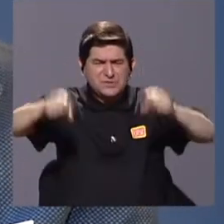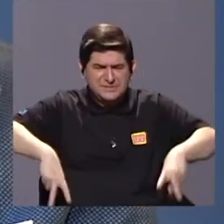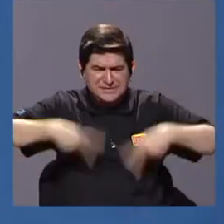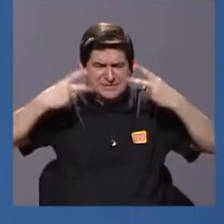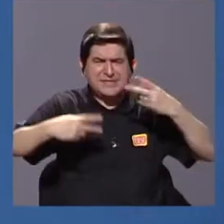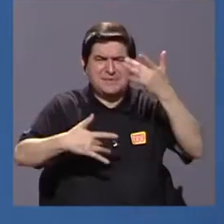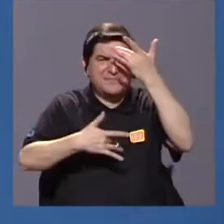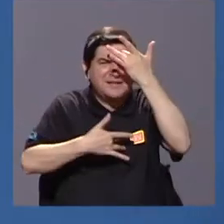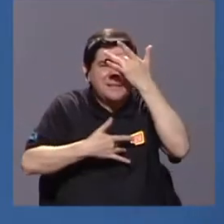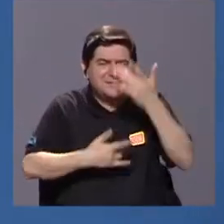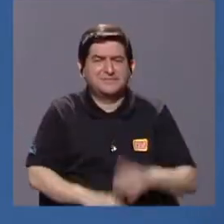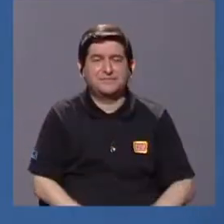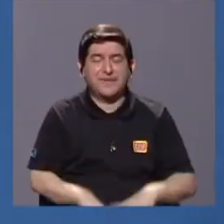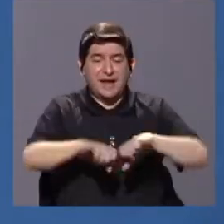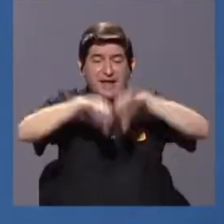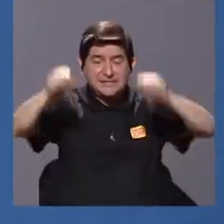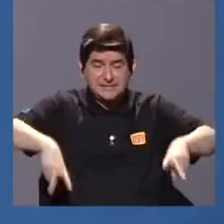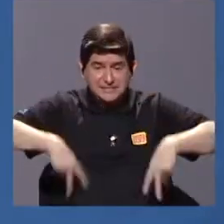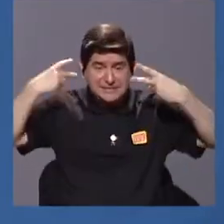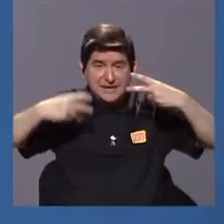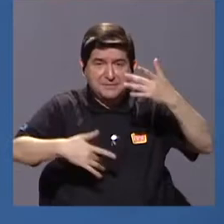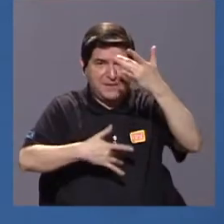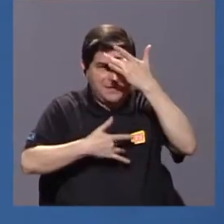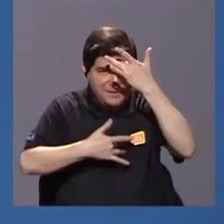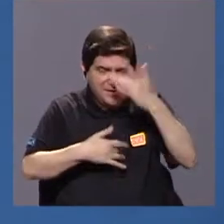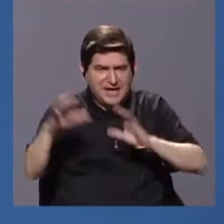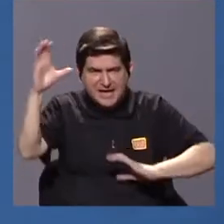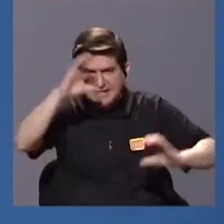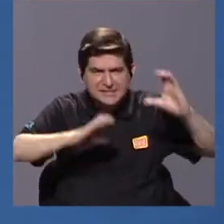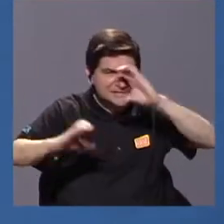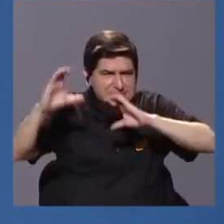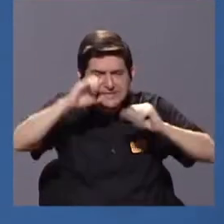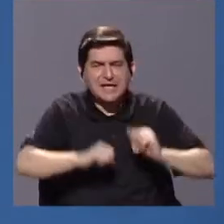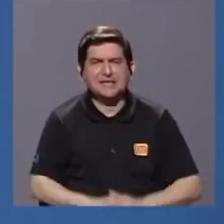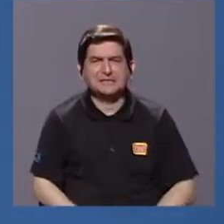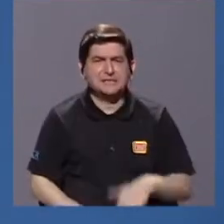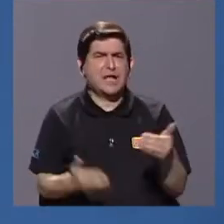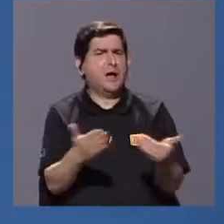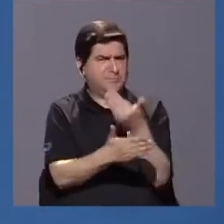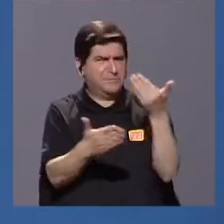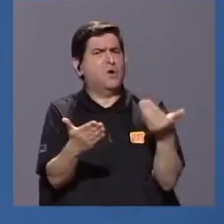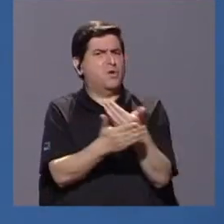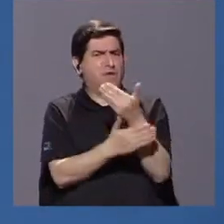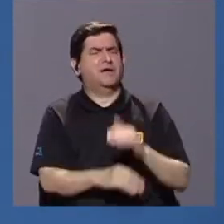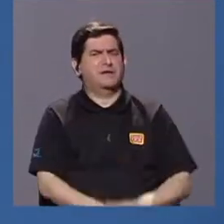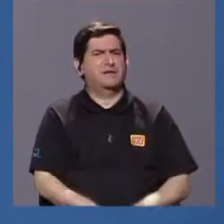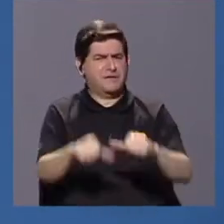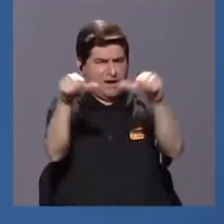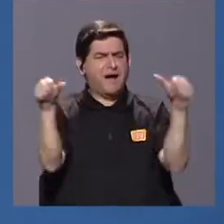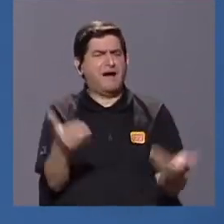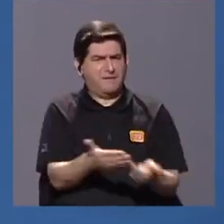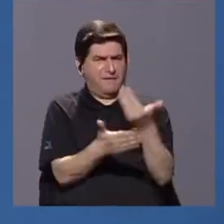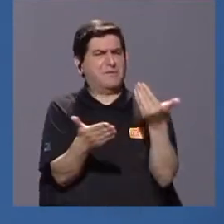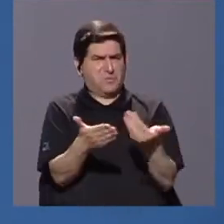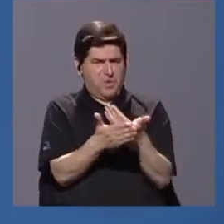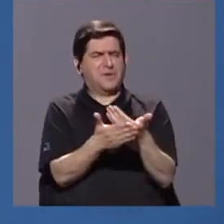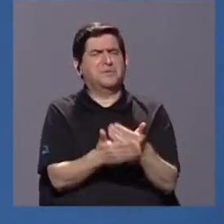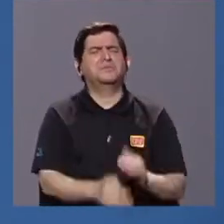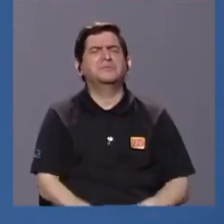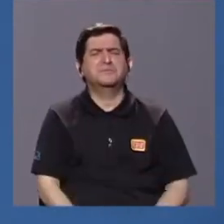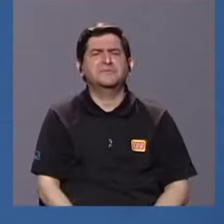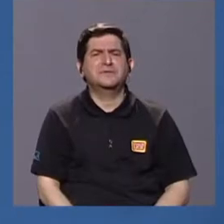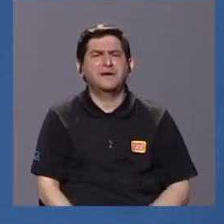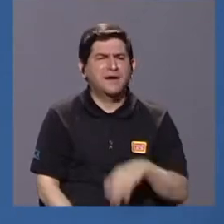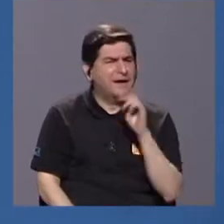enfermedades? Pues la ecología de enfermedades es una ciencia que podríamos decir que es bastante moderna, una disciplina bastante moderna, en